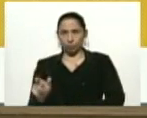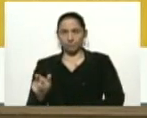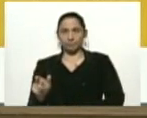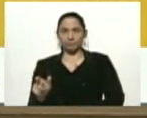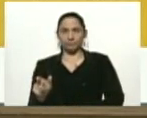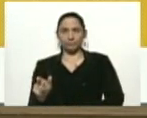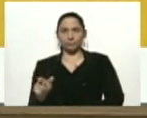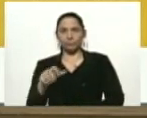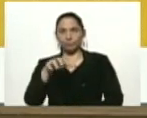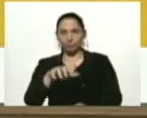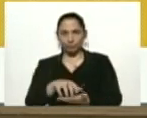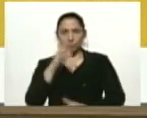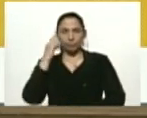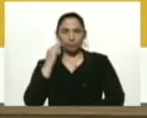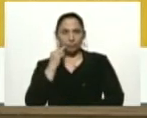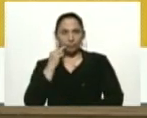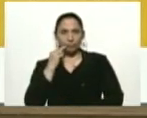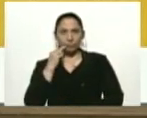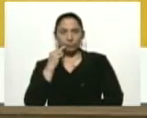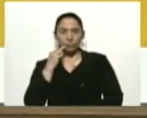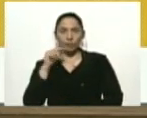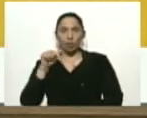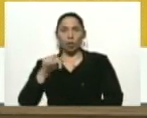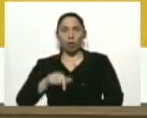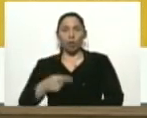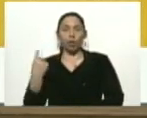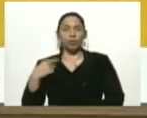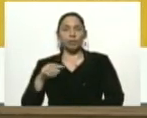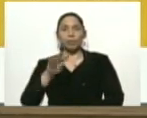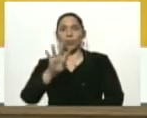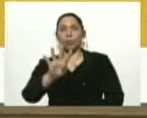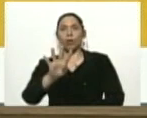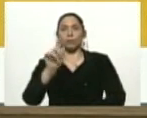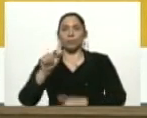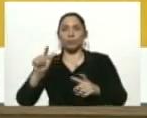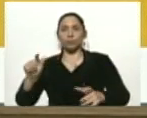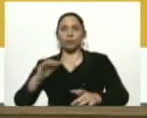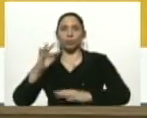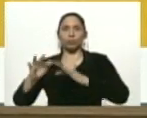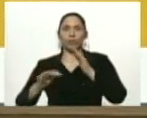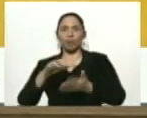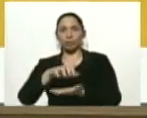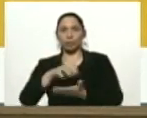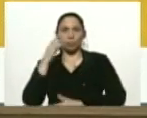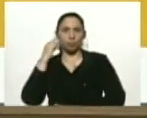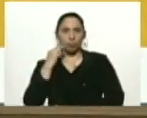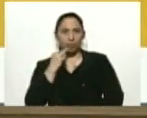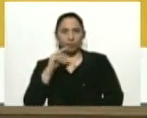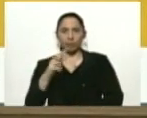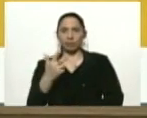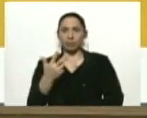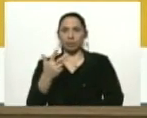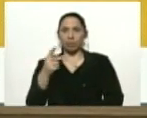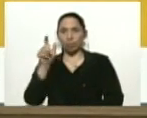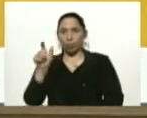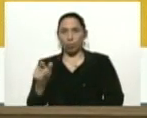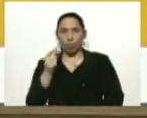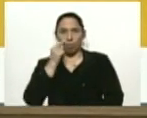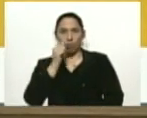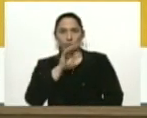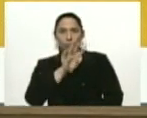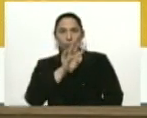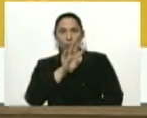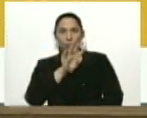es el estado Bolívar. Hoy tenemos cuatro casos comunitarios en el estado Bolívar. El tercer caso es un hombre de 45